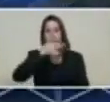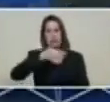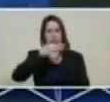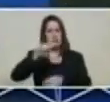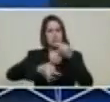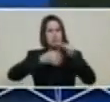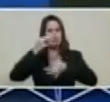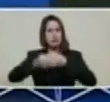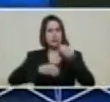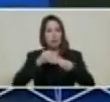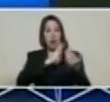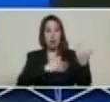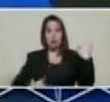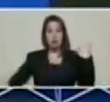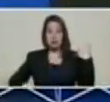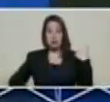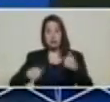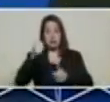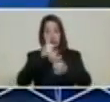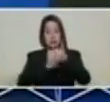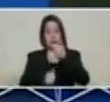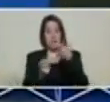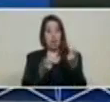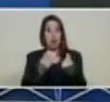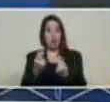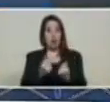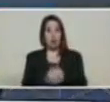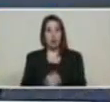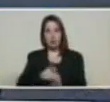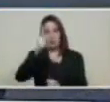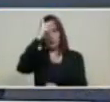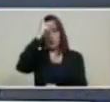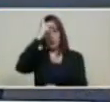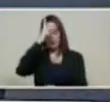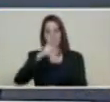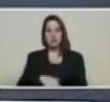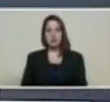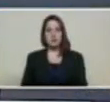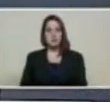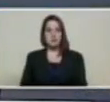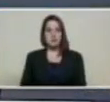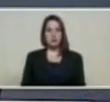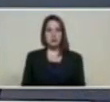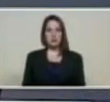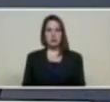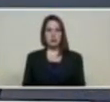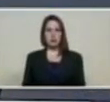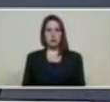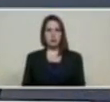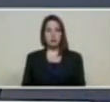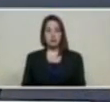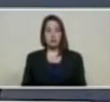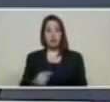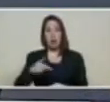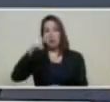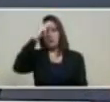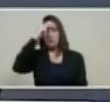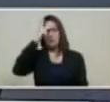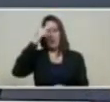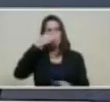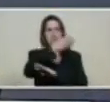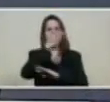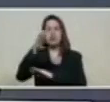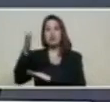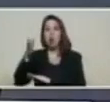vicepresidencia económica, vicepresidente económico, Tarek de la ISAMI, se encuentra en este momento en una gira por Turquía y